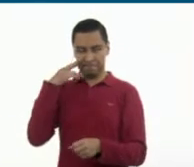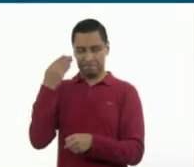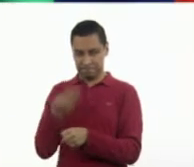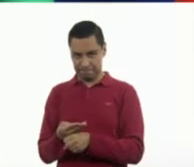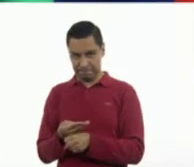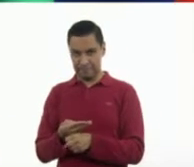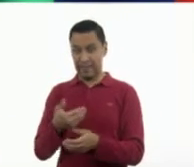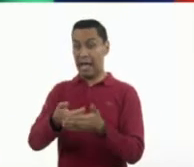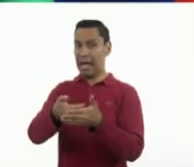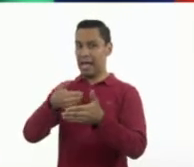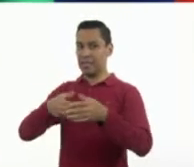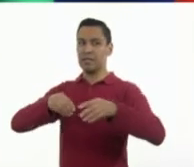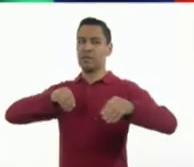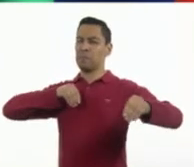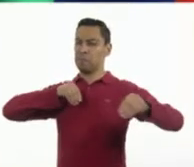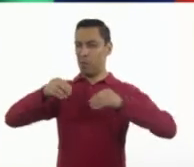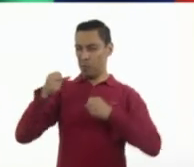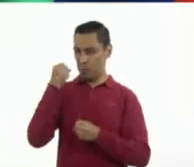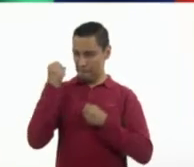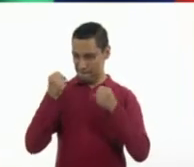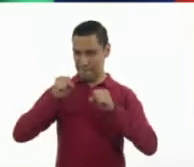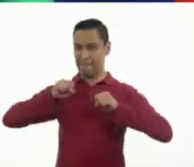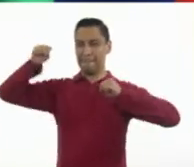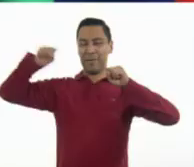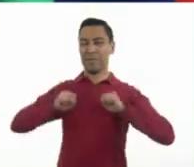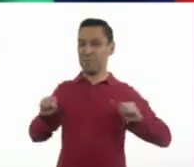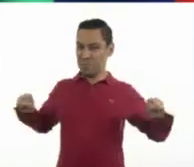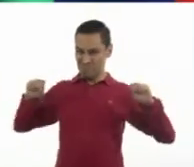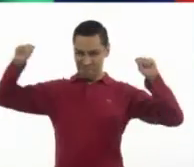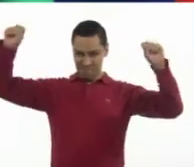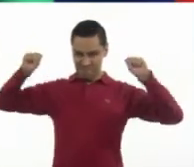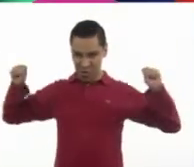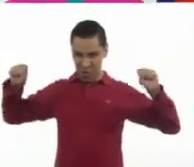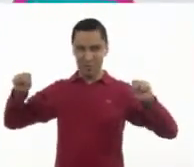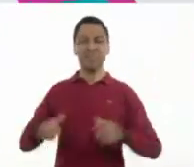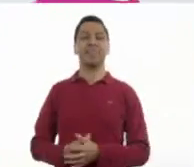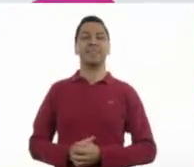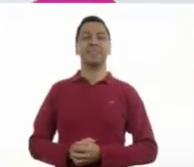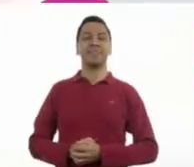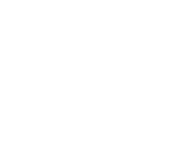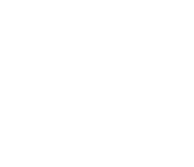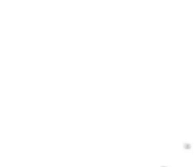Hasta la próxima. Pero antes, a movernos un poco.